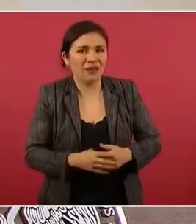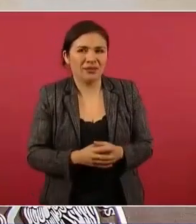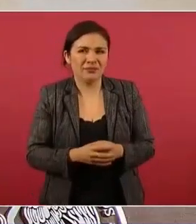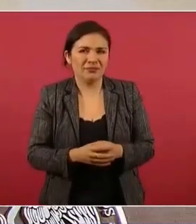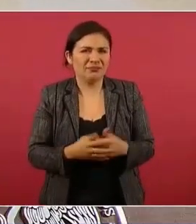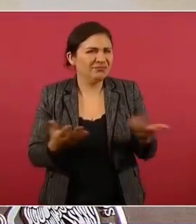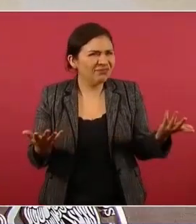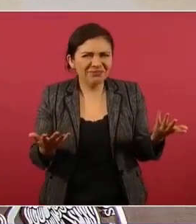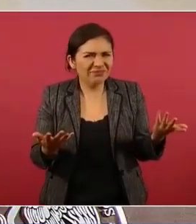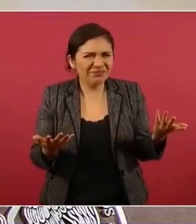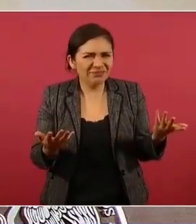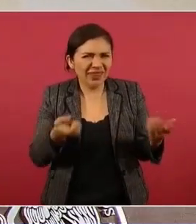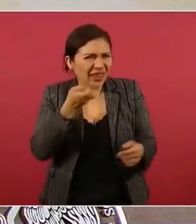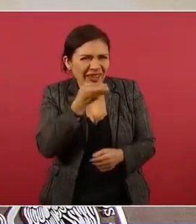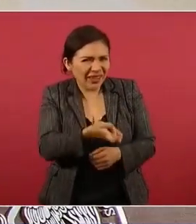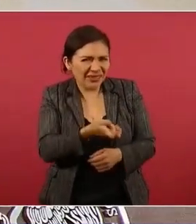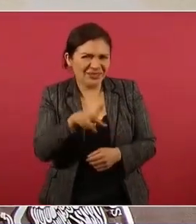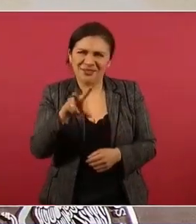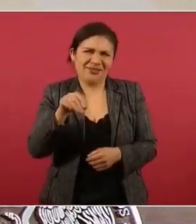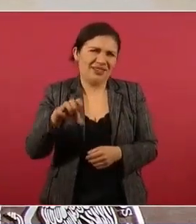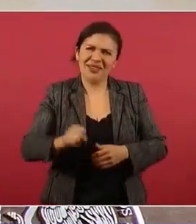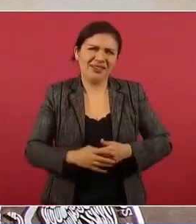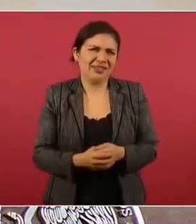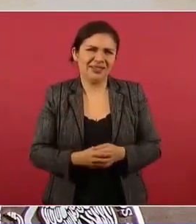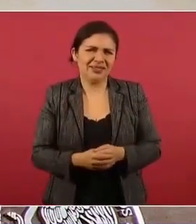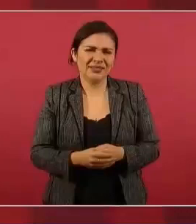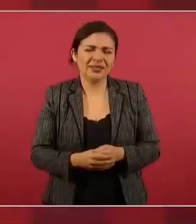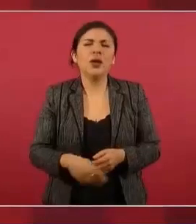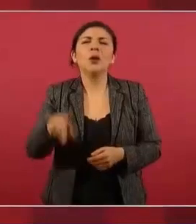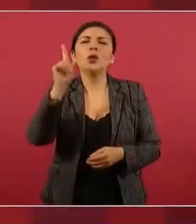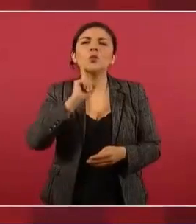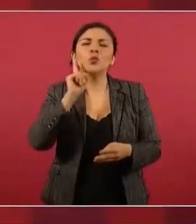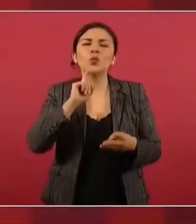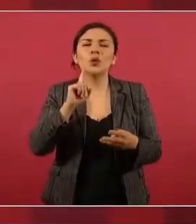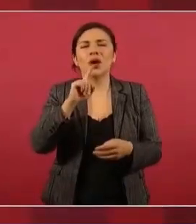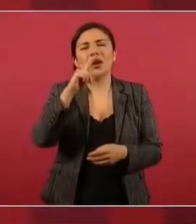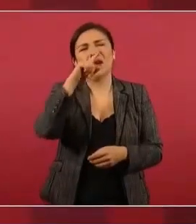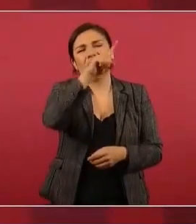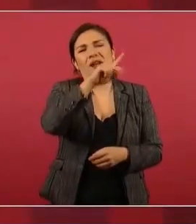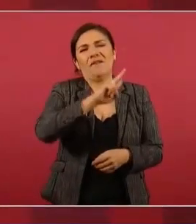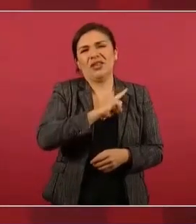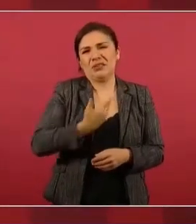¿No es así la señora Kamala Harris?